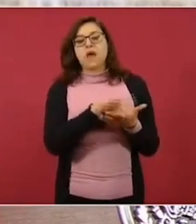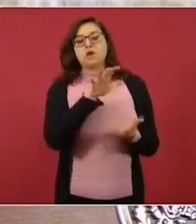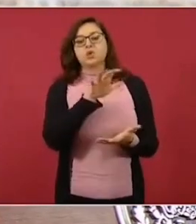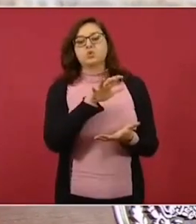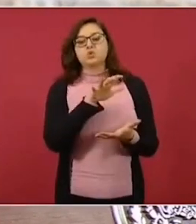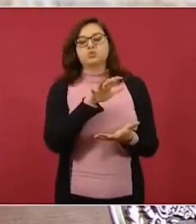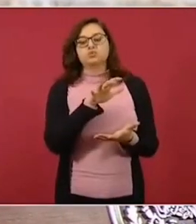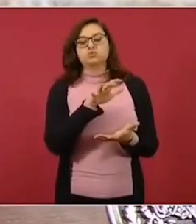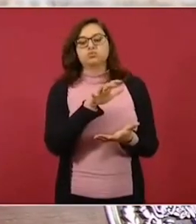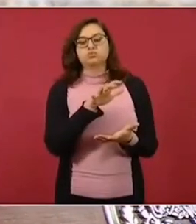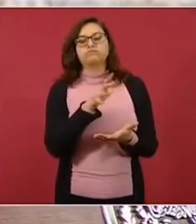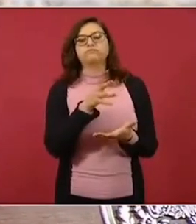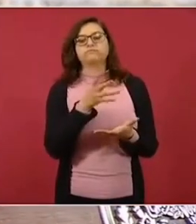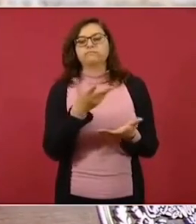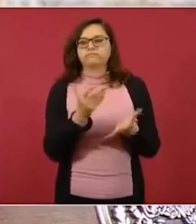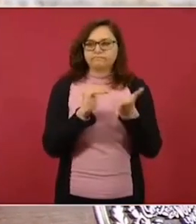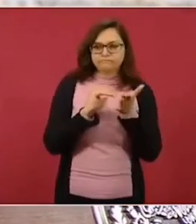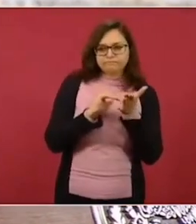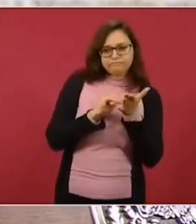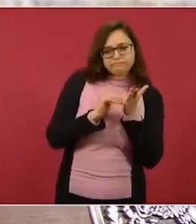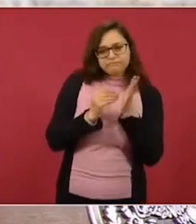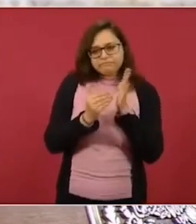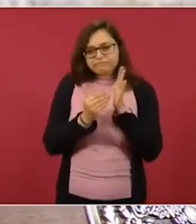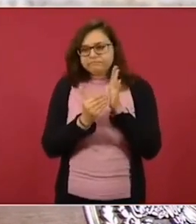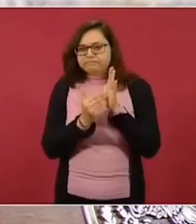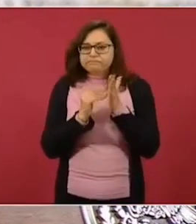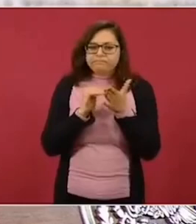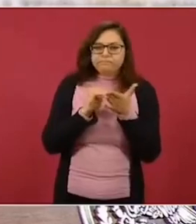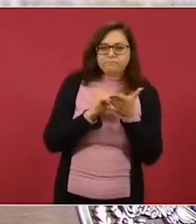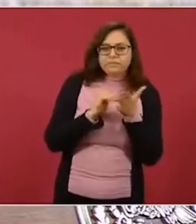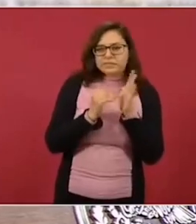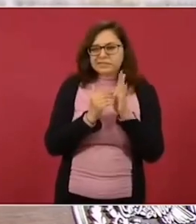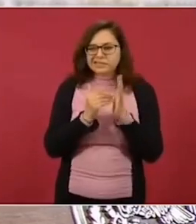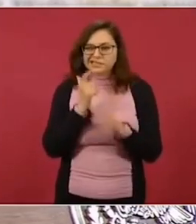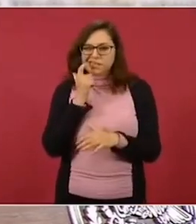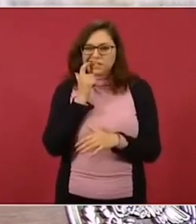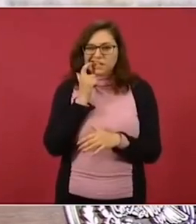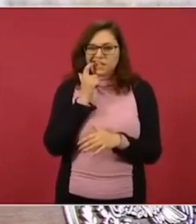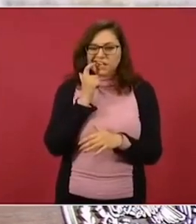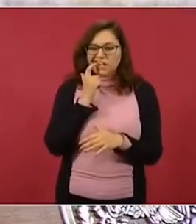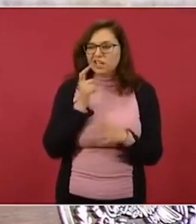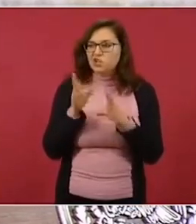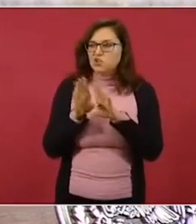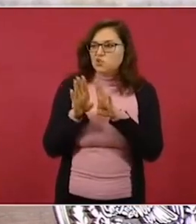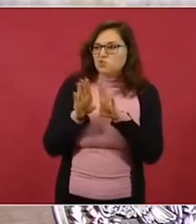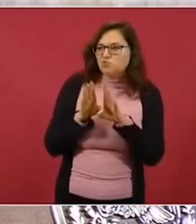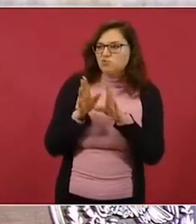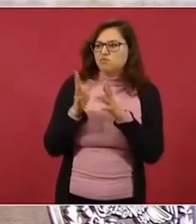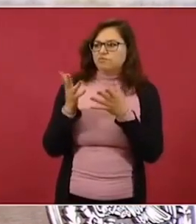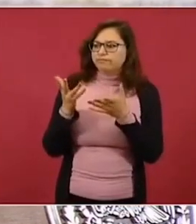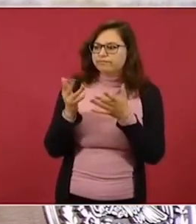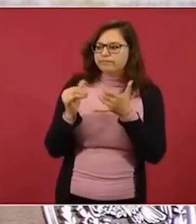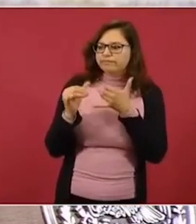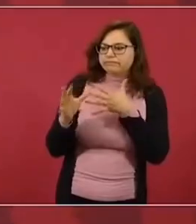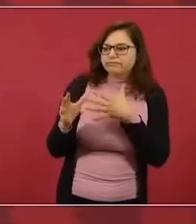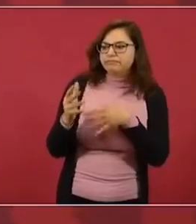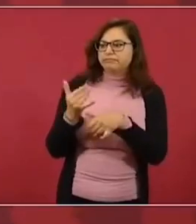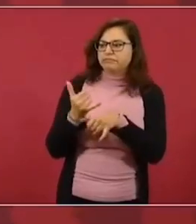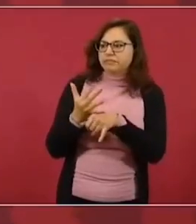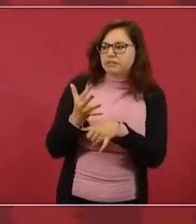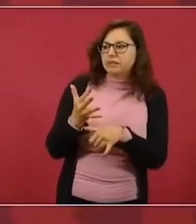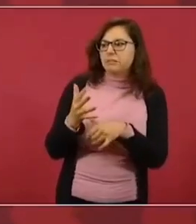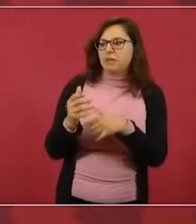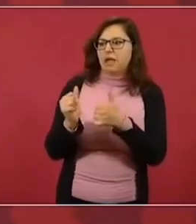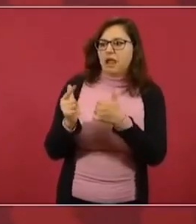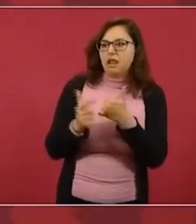atraviesa el periodismo en el país, por lo cual su representante Pedro Baca Villarreal ha pedido